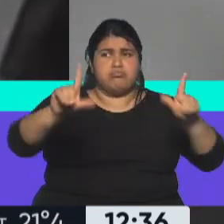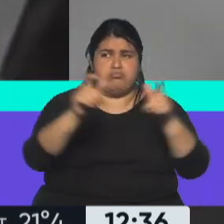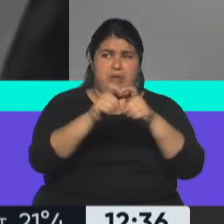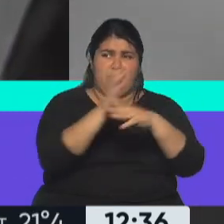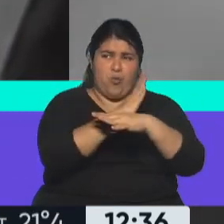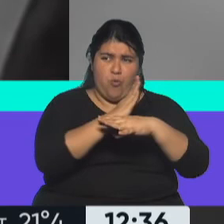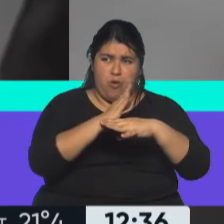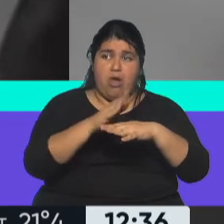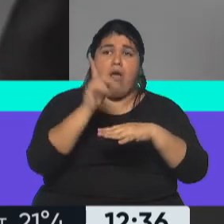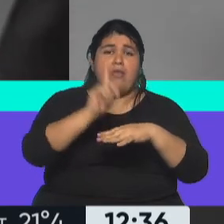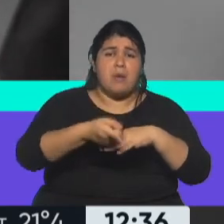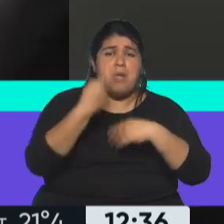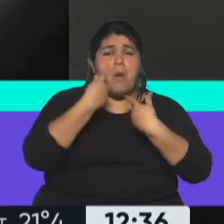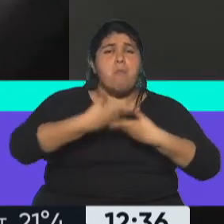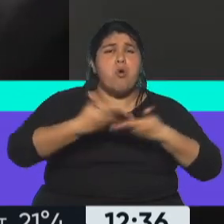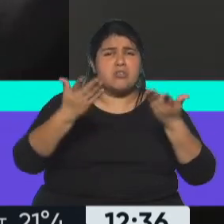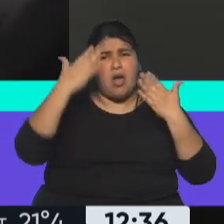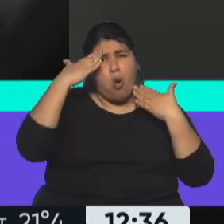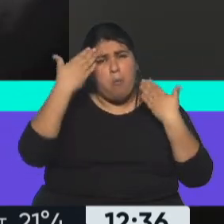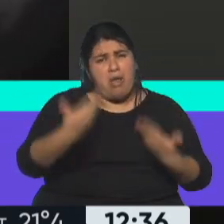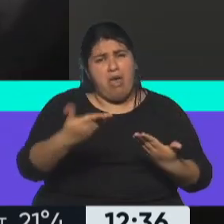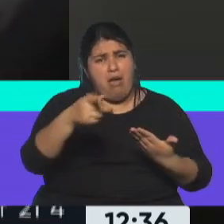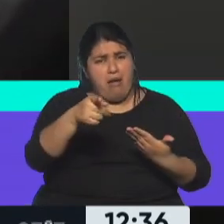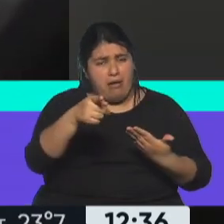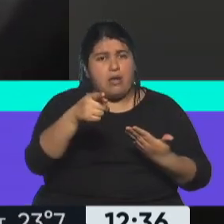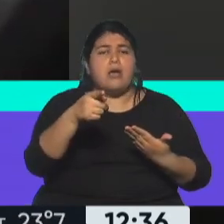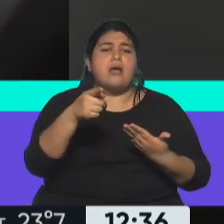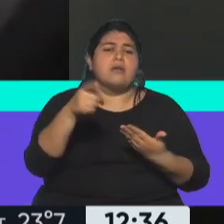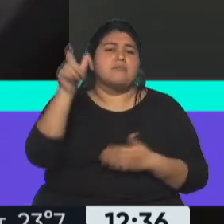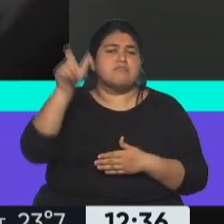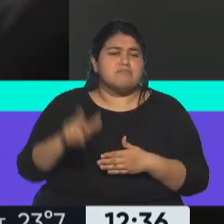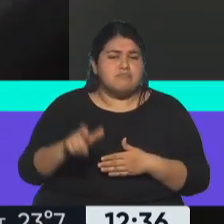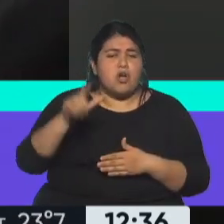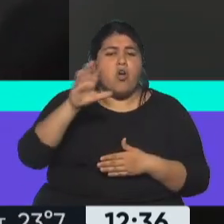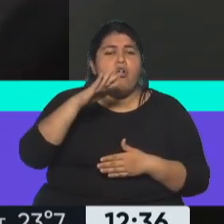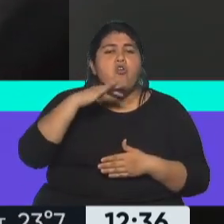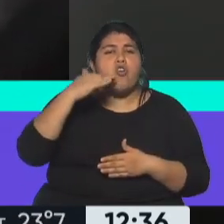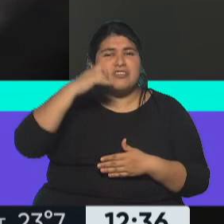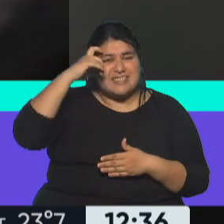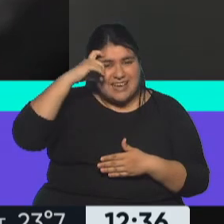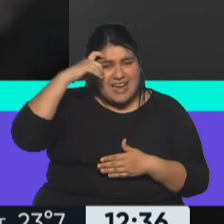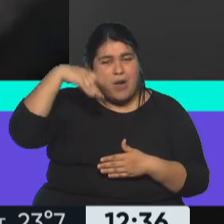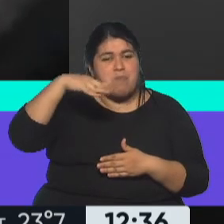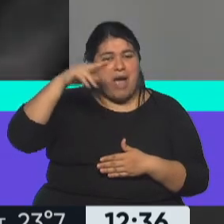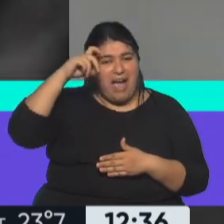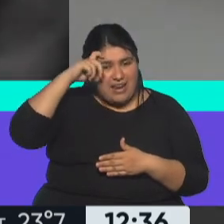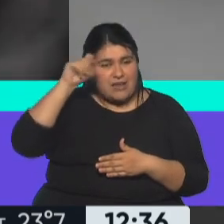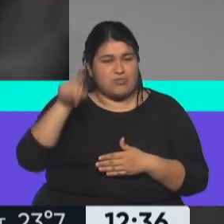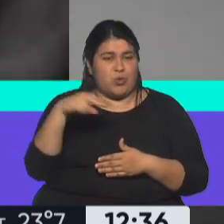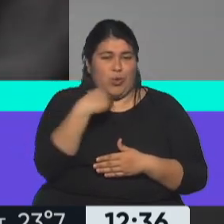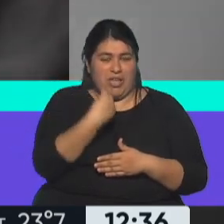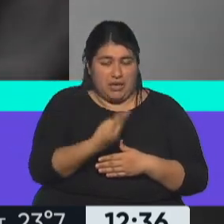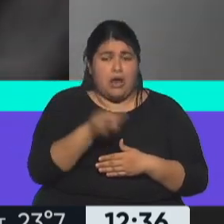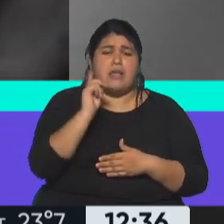además van a mostrarnos un homenaje que tiene que ver con el testimonio de María, José de Mare, su hija, de también Raúl Manrupe, un